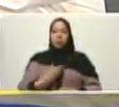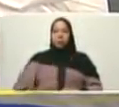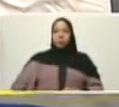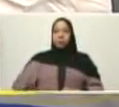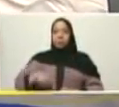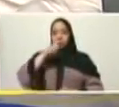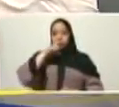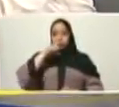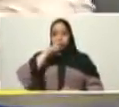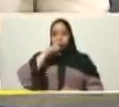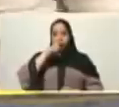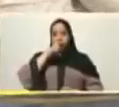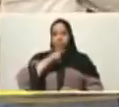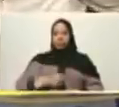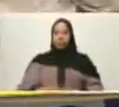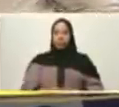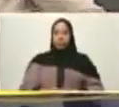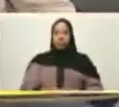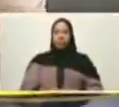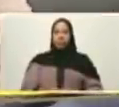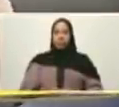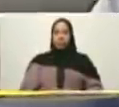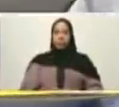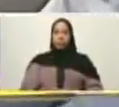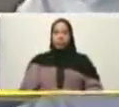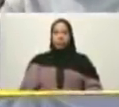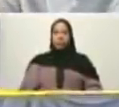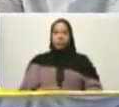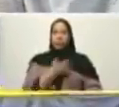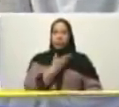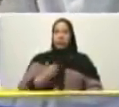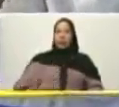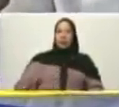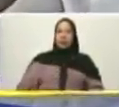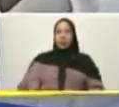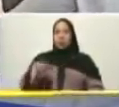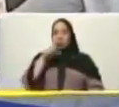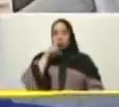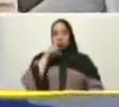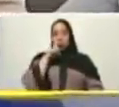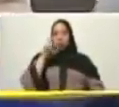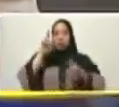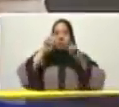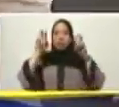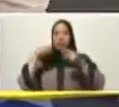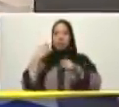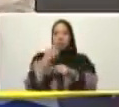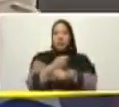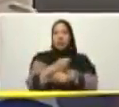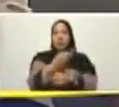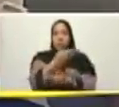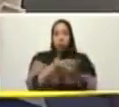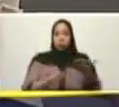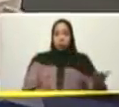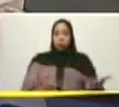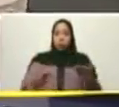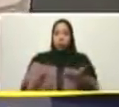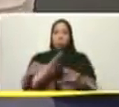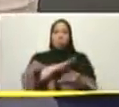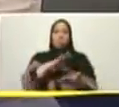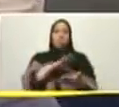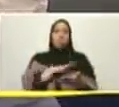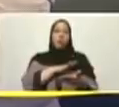Nicolás Maduro a ti y a tu familia y nuestro alcalde te entrega el título de propiedad testimonio